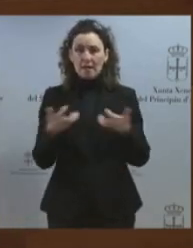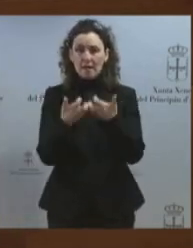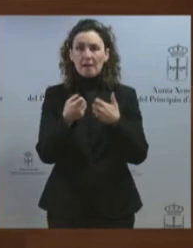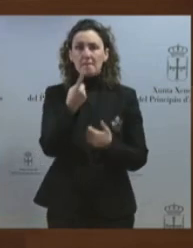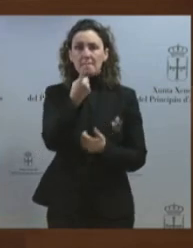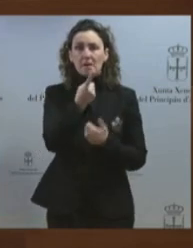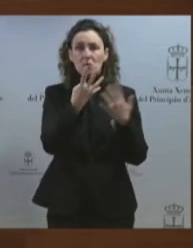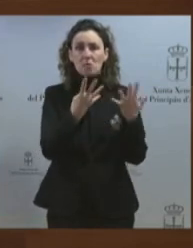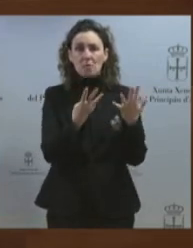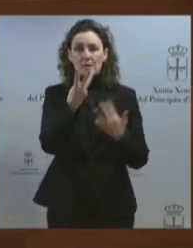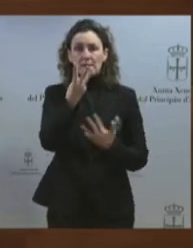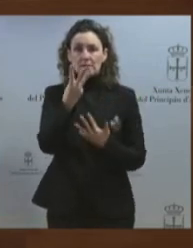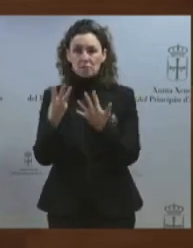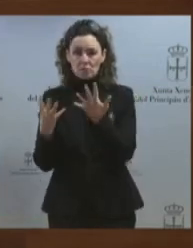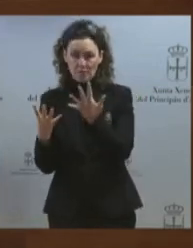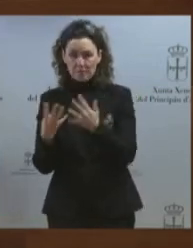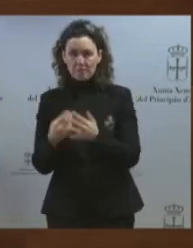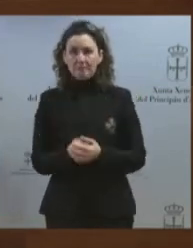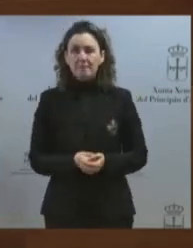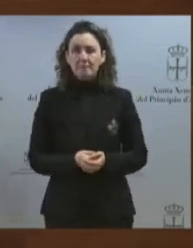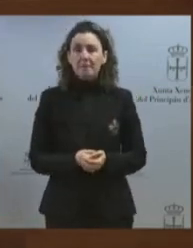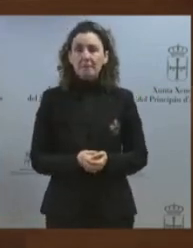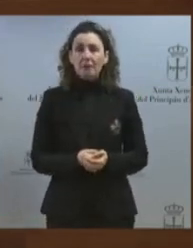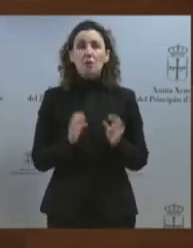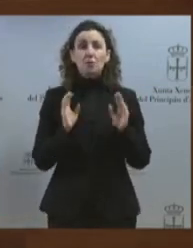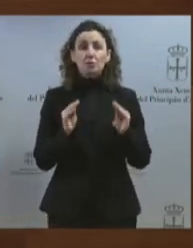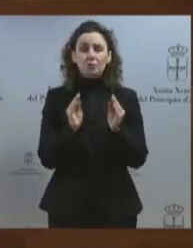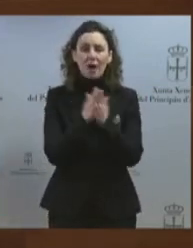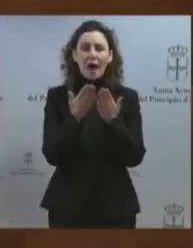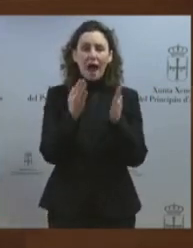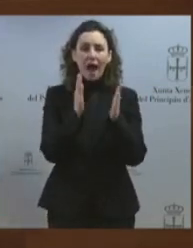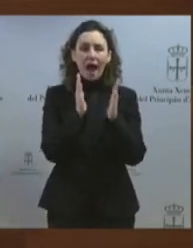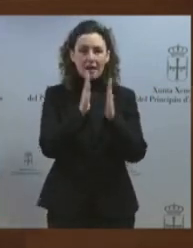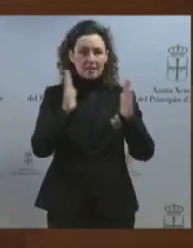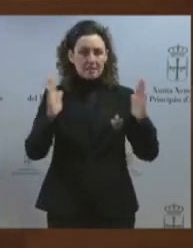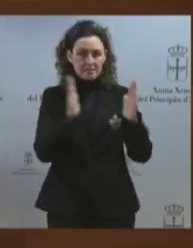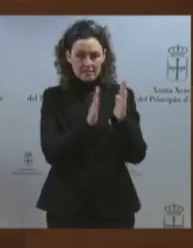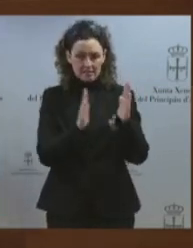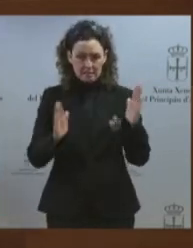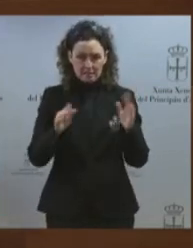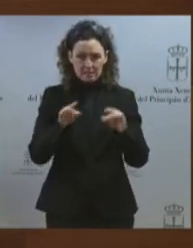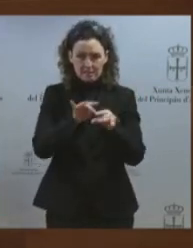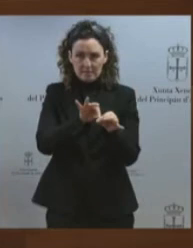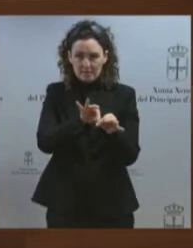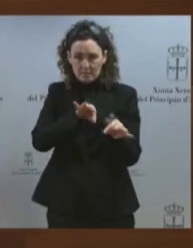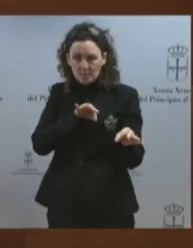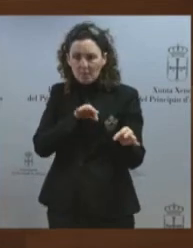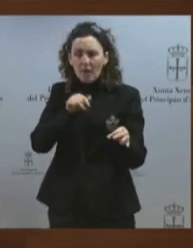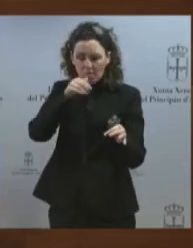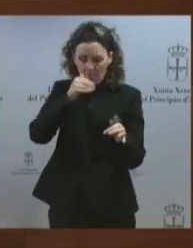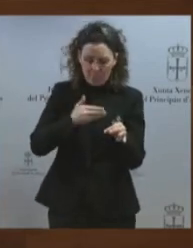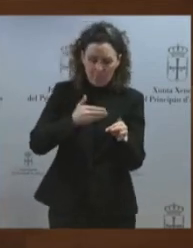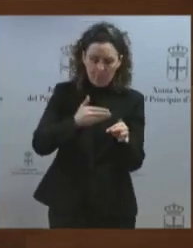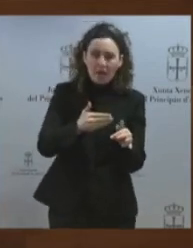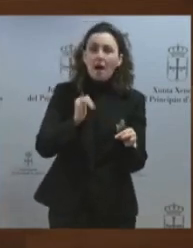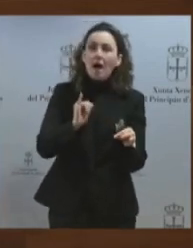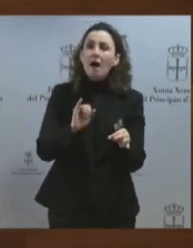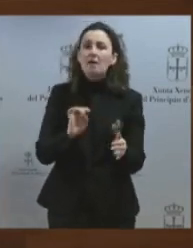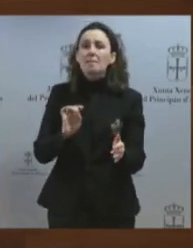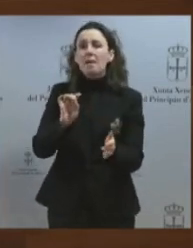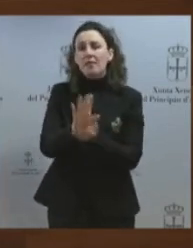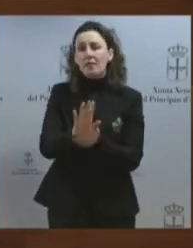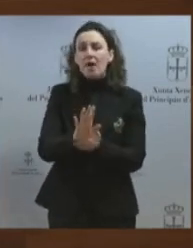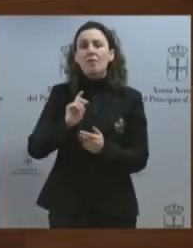dicho archivo consta la información que se envió al fiscal instructor de la causa general